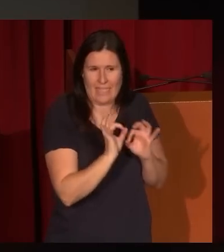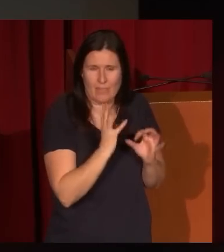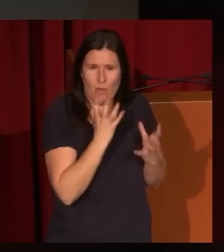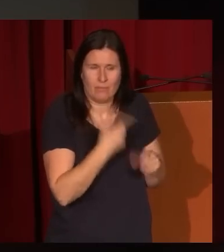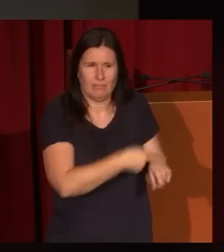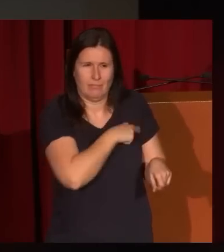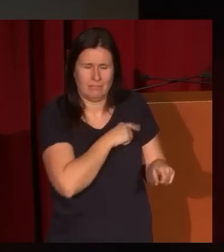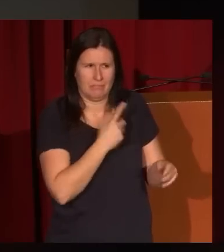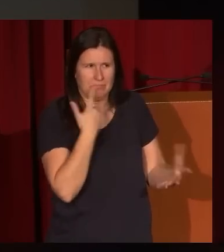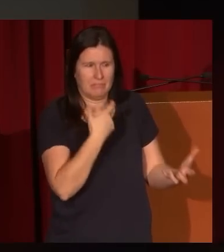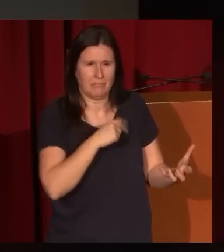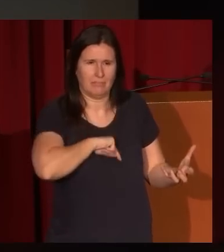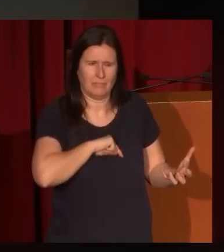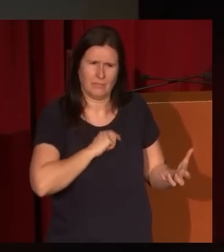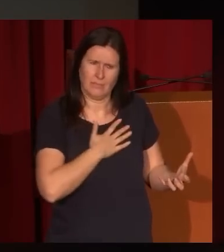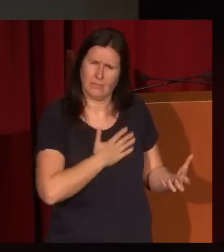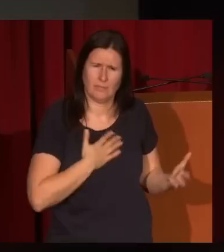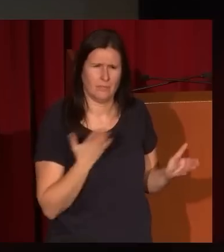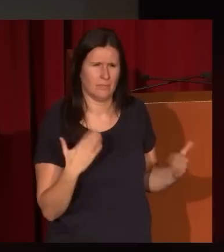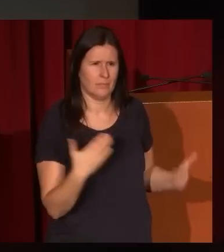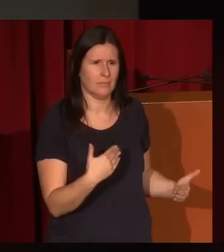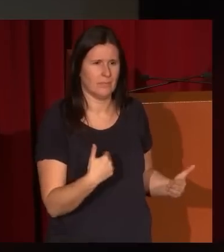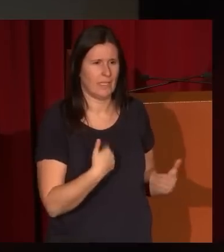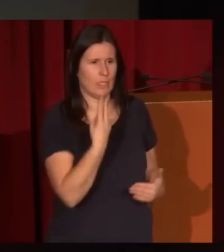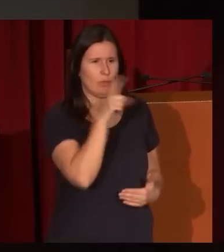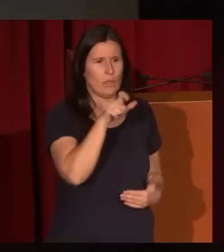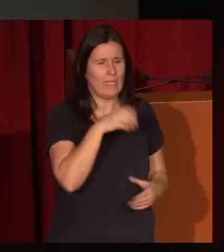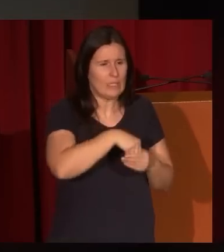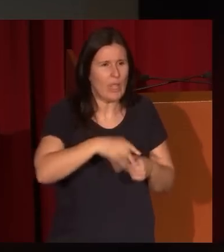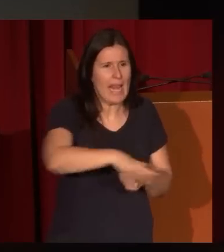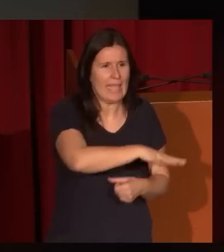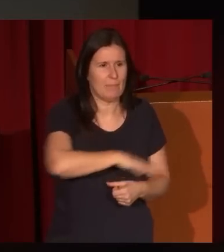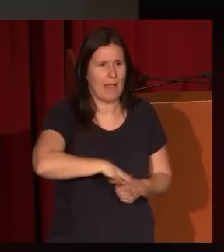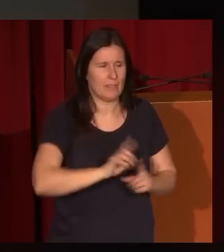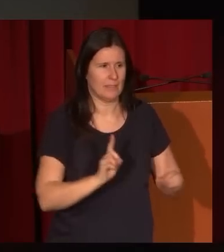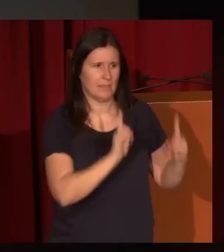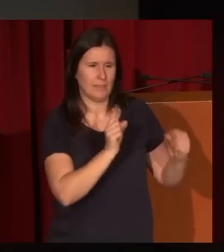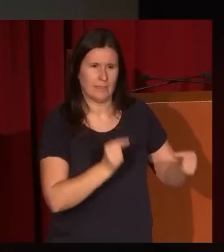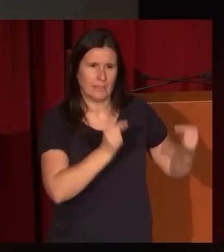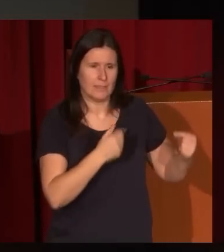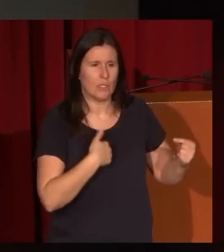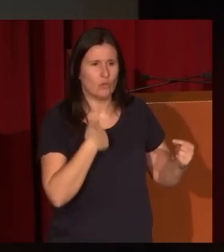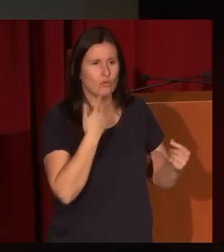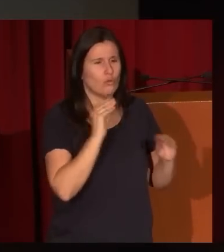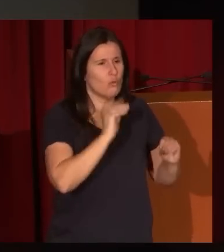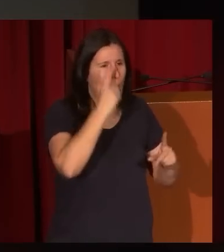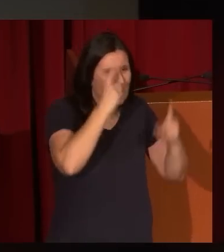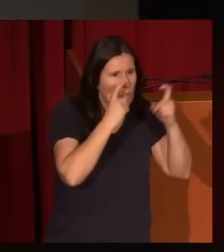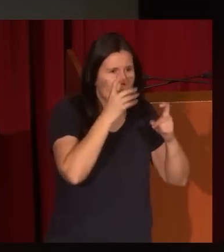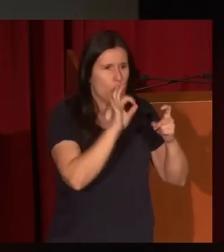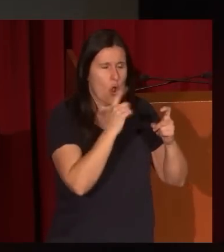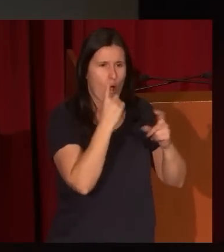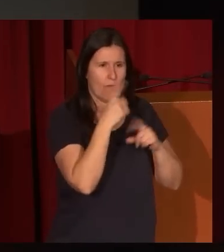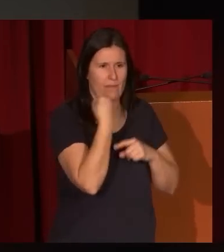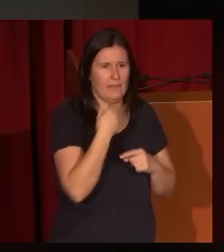un poco incomodidad a la hora de situar a las figuras en el espacio y en su gesticulación o este recientemente